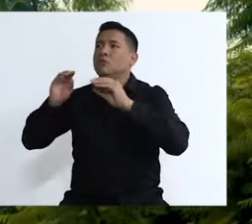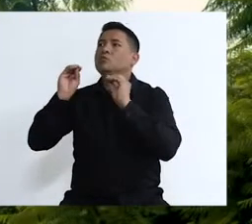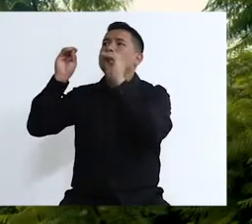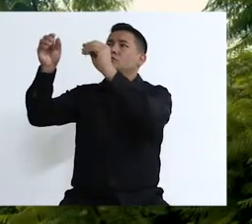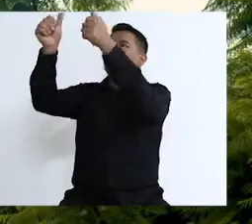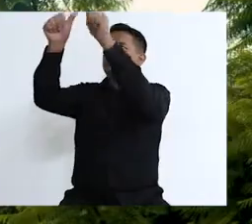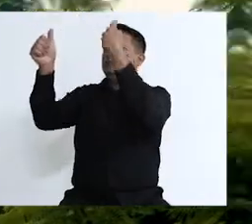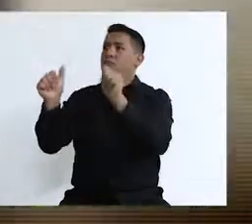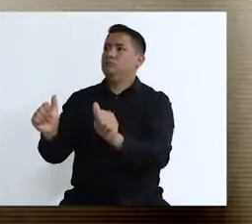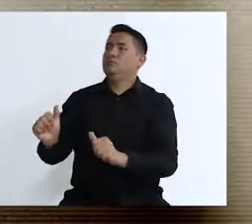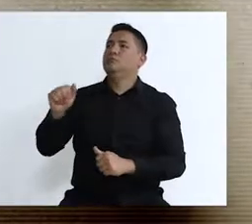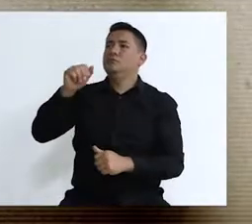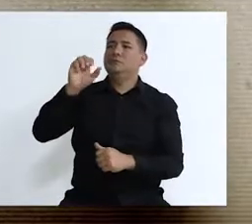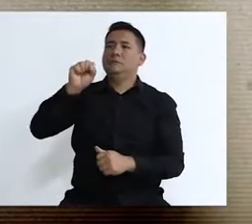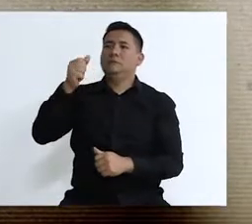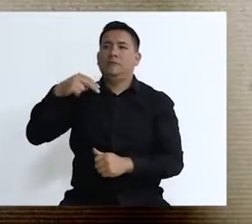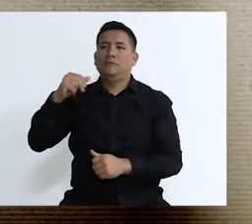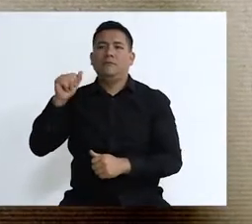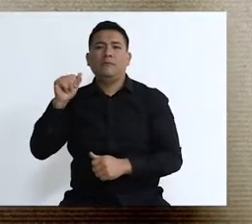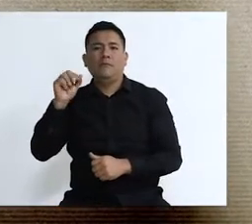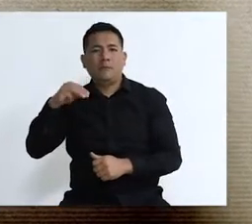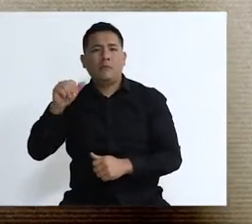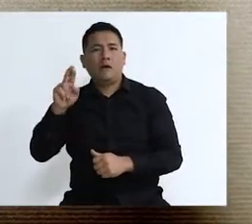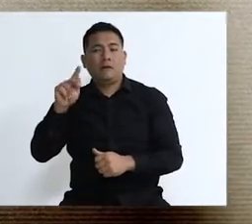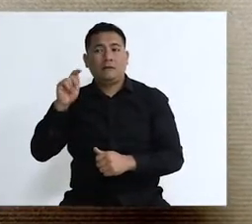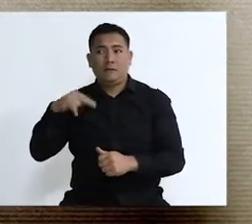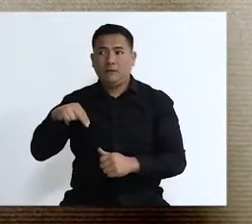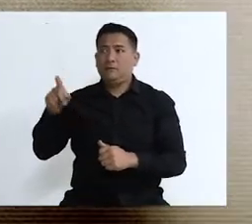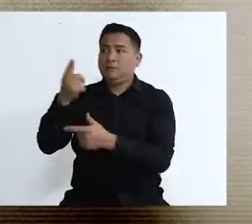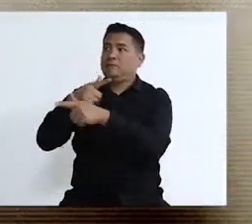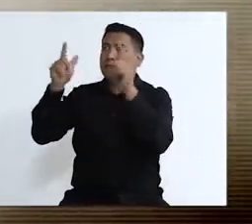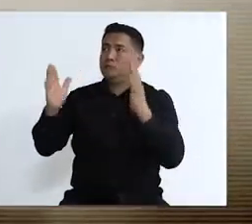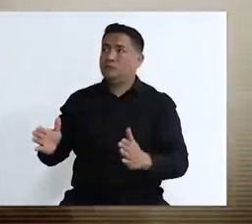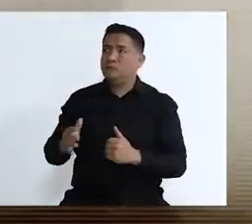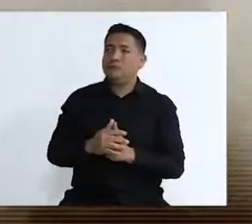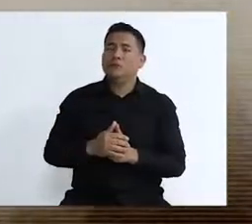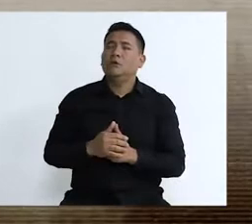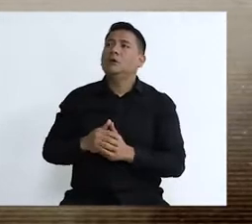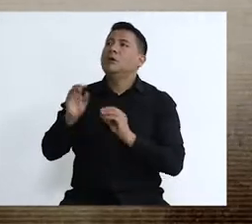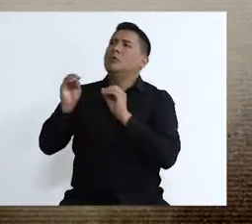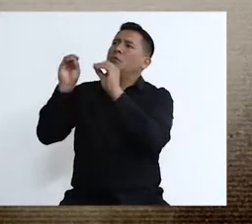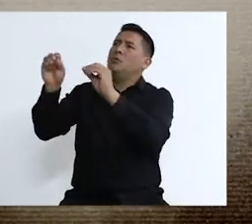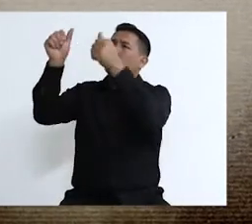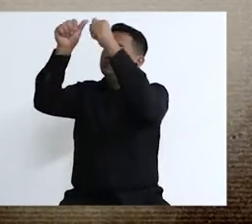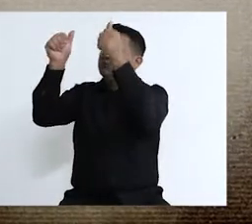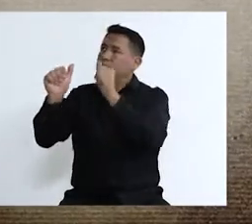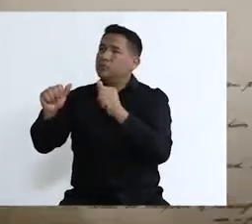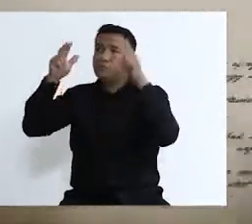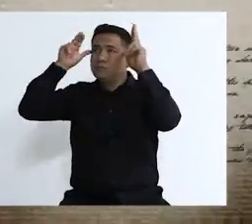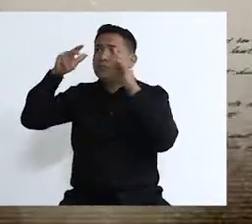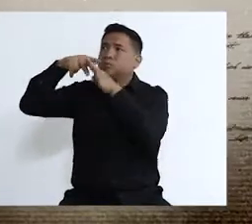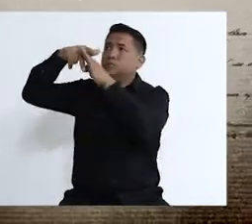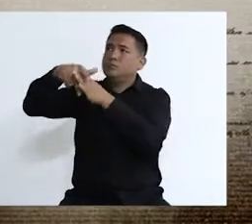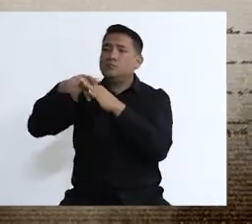Libertador José de San Martín y celebrar el centenario. La plaza se inauguró en 1921 con el develamiento del monumento y algunos